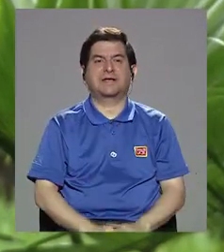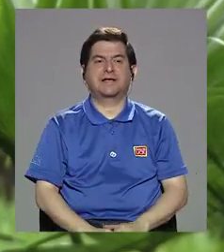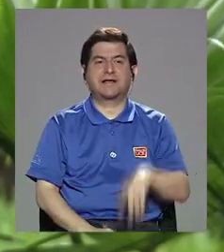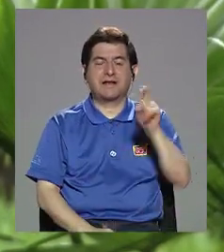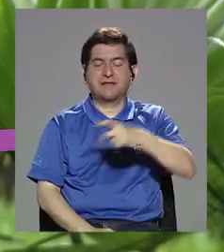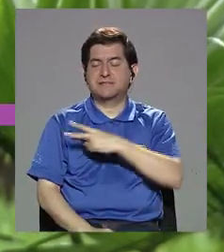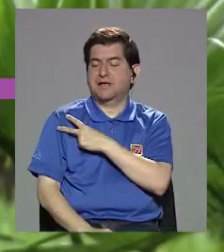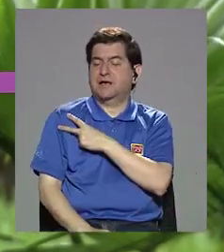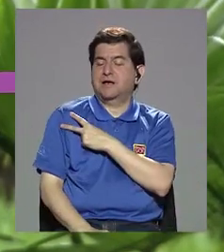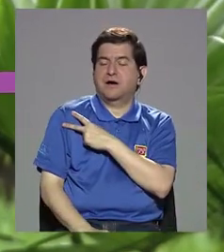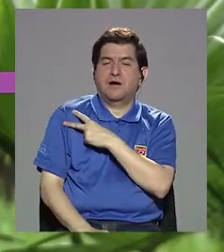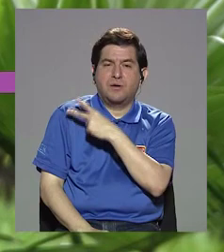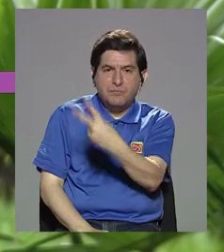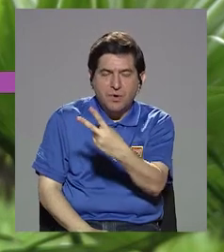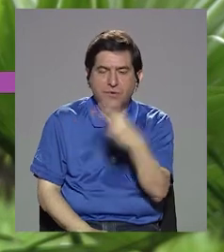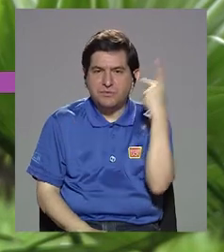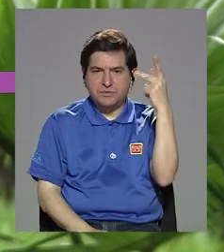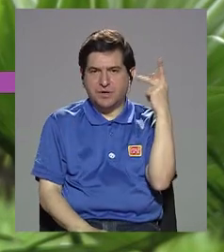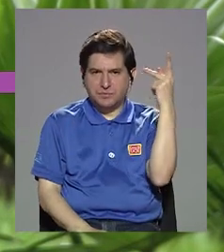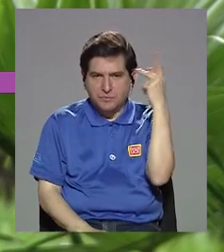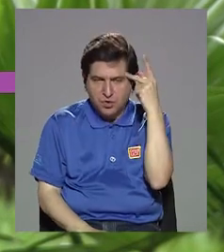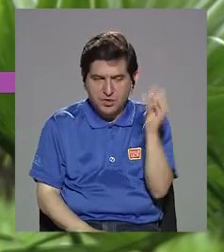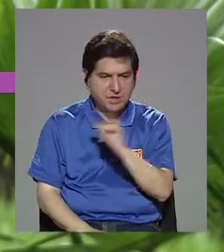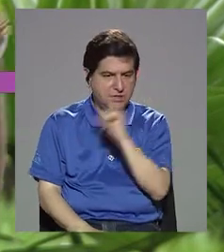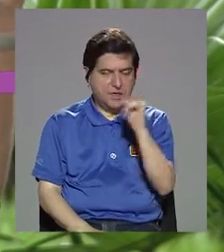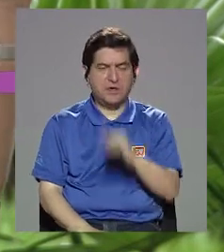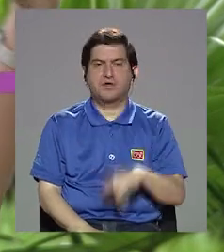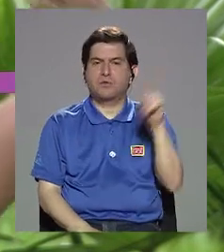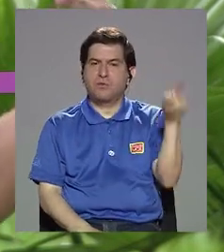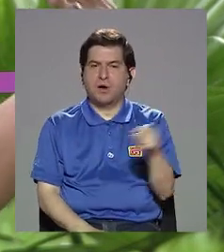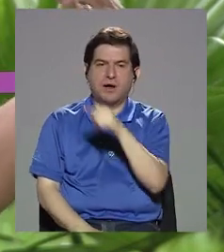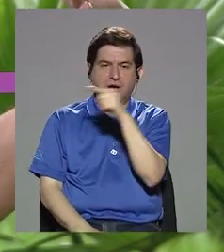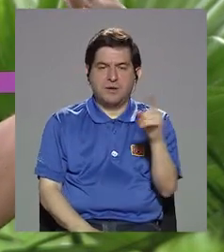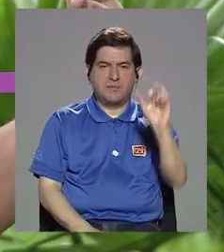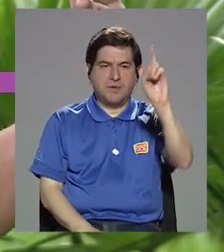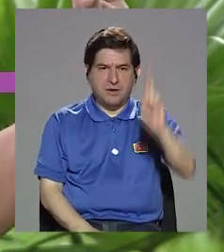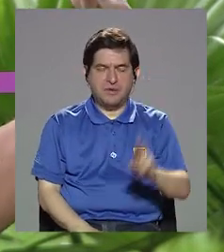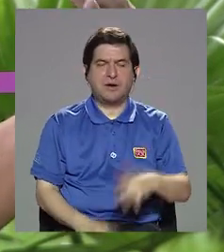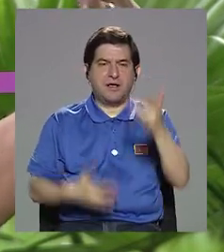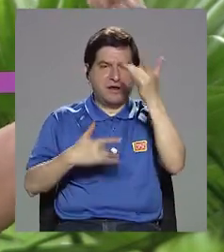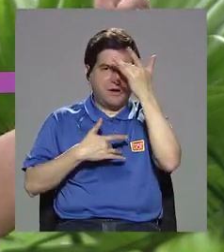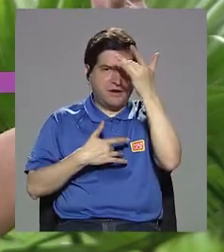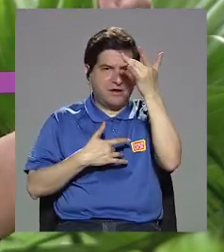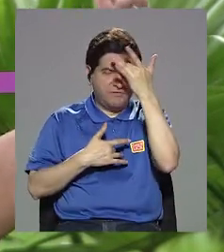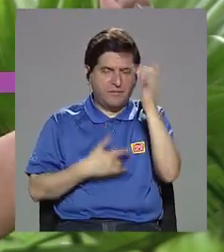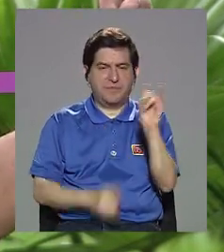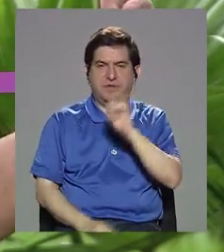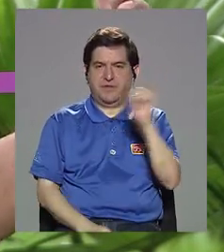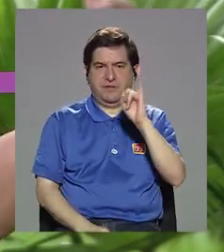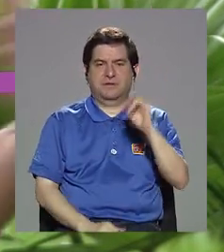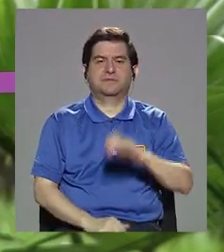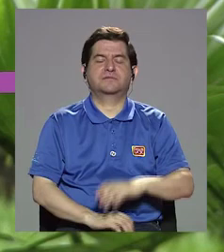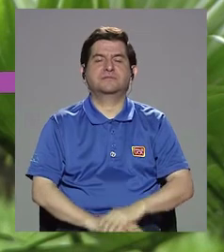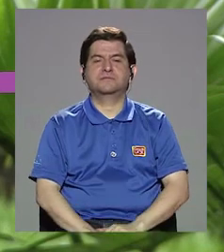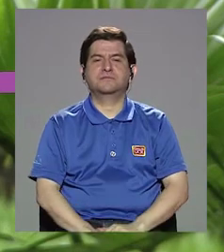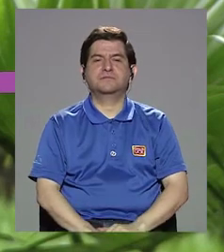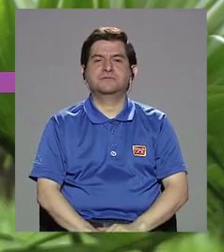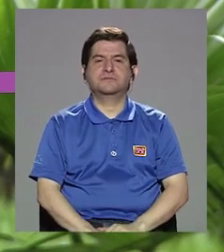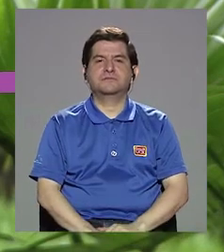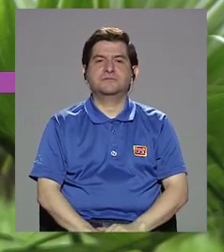tiene que haber voluntad política de la manera que hubo para erradicar en Costa Rica las enfermedades infecciosas.